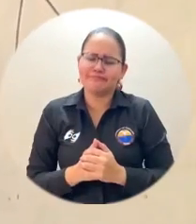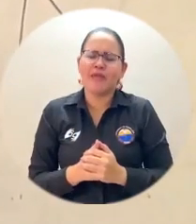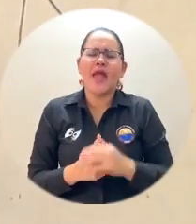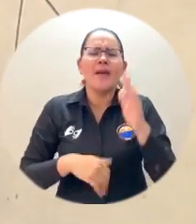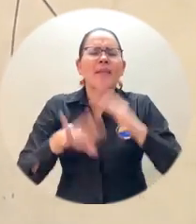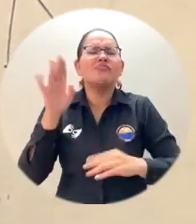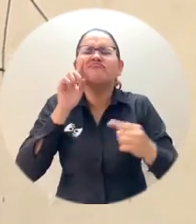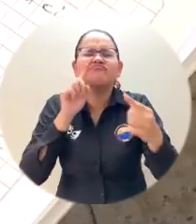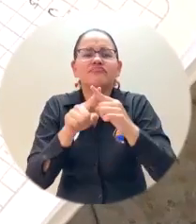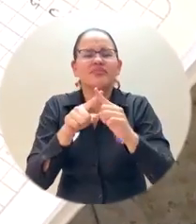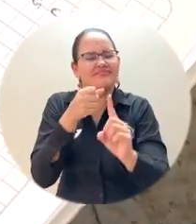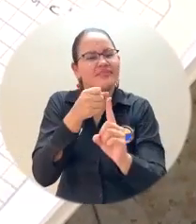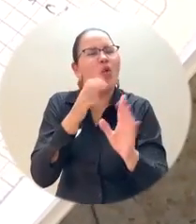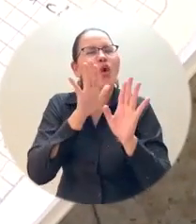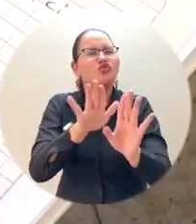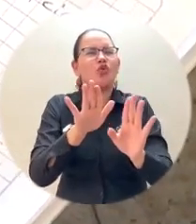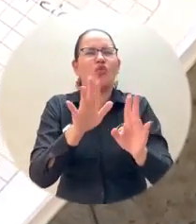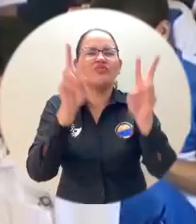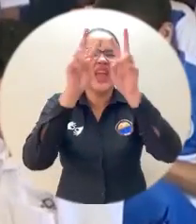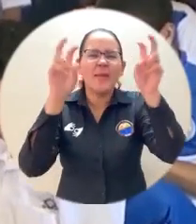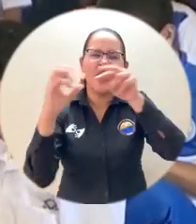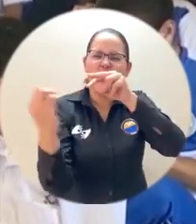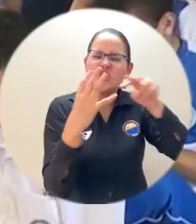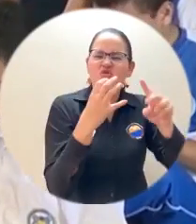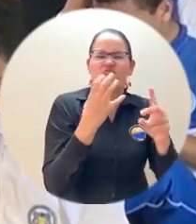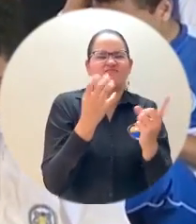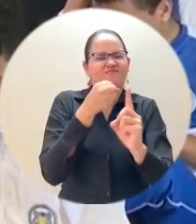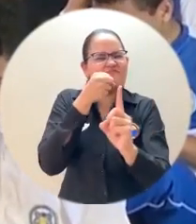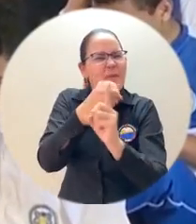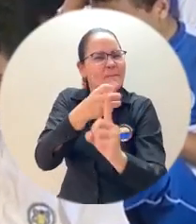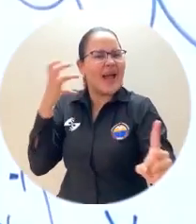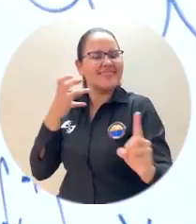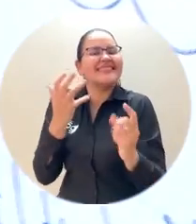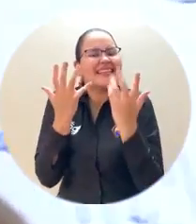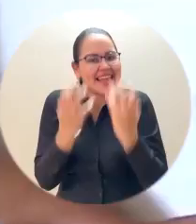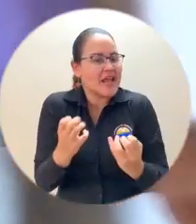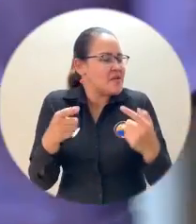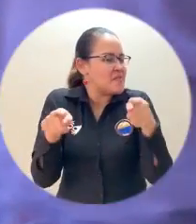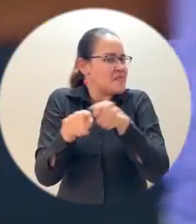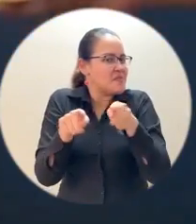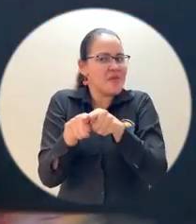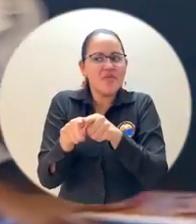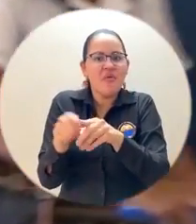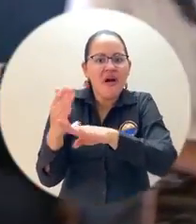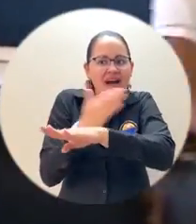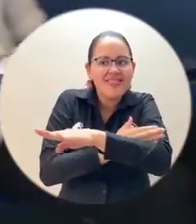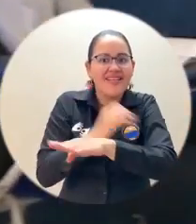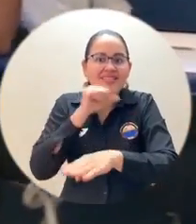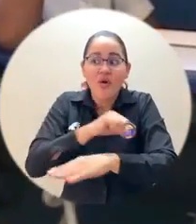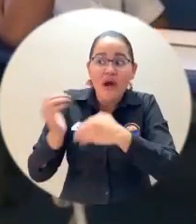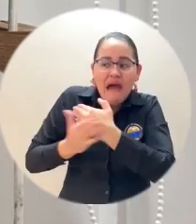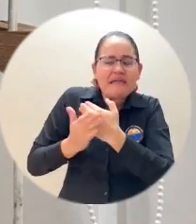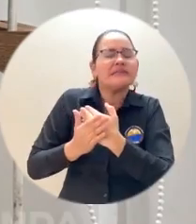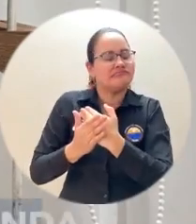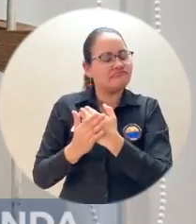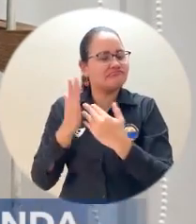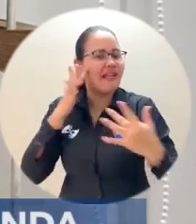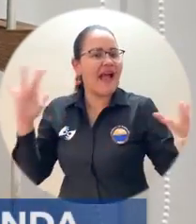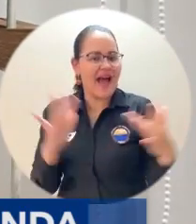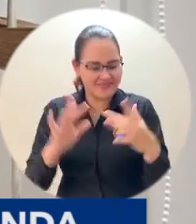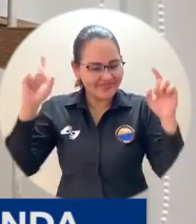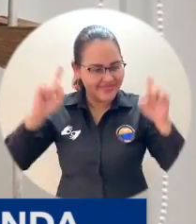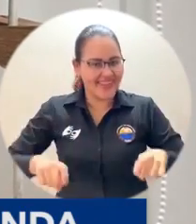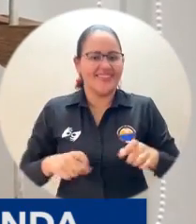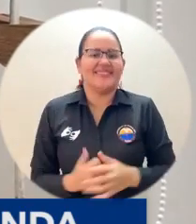calidad de la educación, tal como lo ha manifestado el señor rector Pablo de la Salazar en su plan de gobierno. La Universidad del Magdalena tiene dentro de su